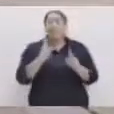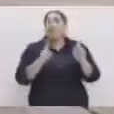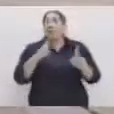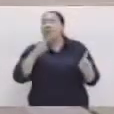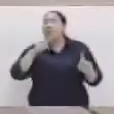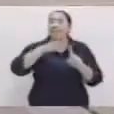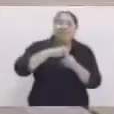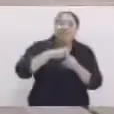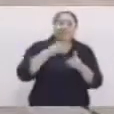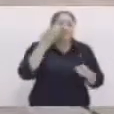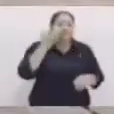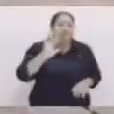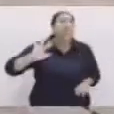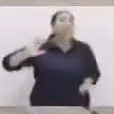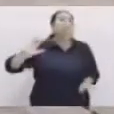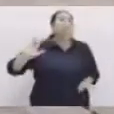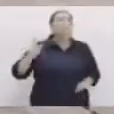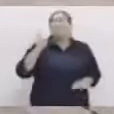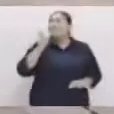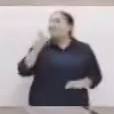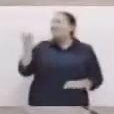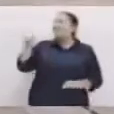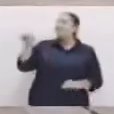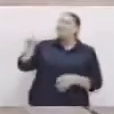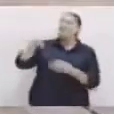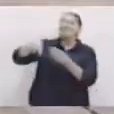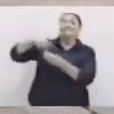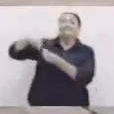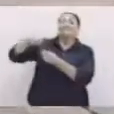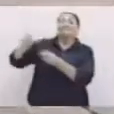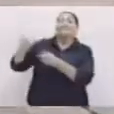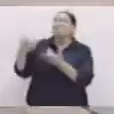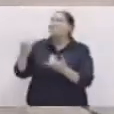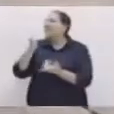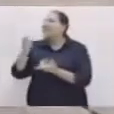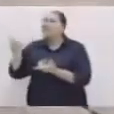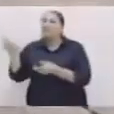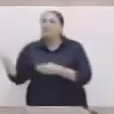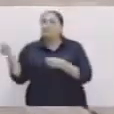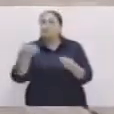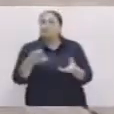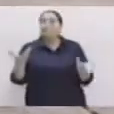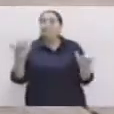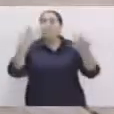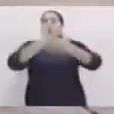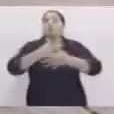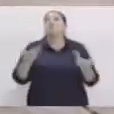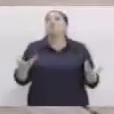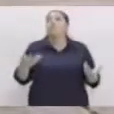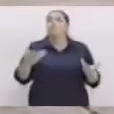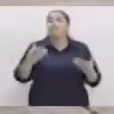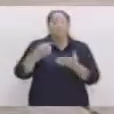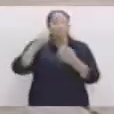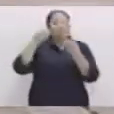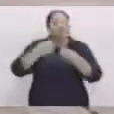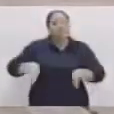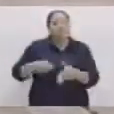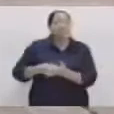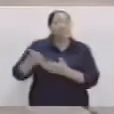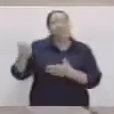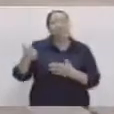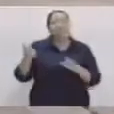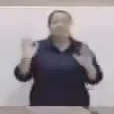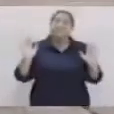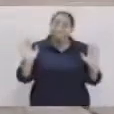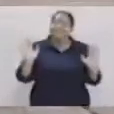realizar el recorrido sin confundirse. Recuerden que vamos a trabajar el equilibrio dinámico. Estático empezamos acá cuando haya solo